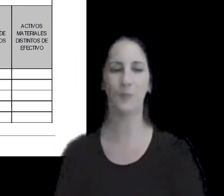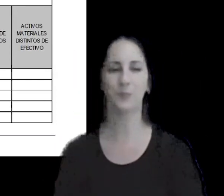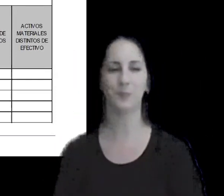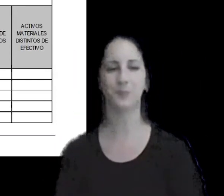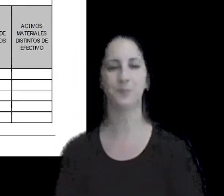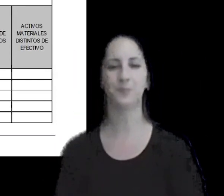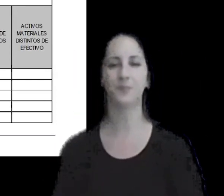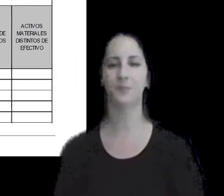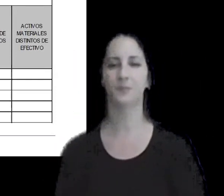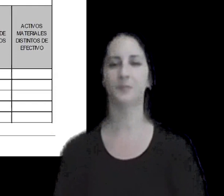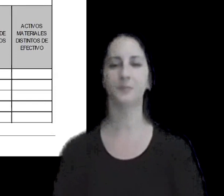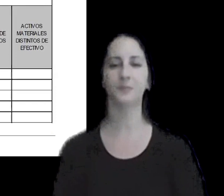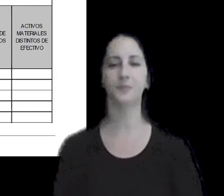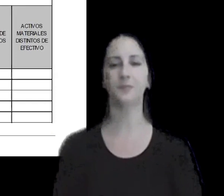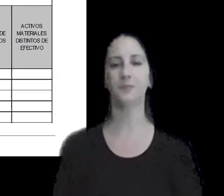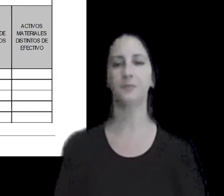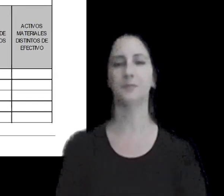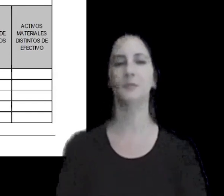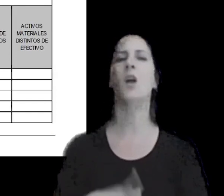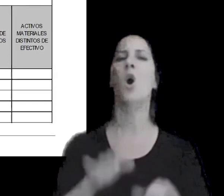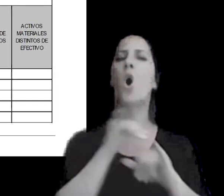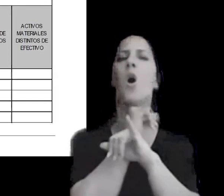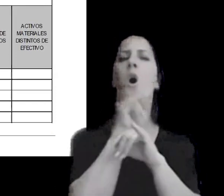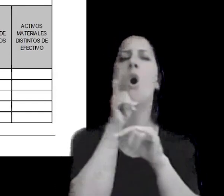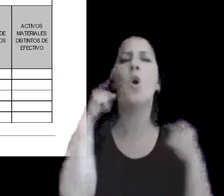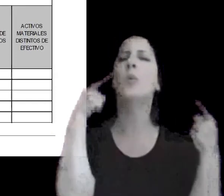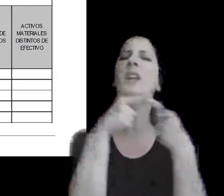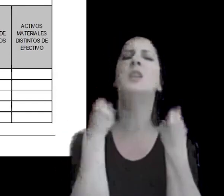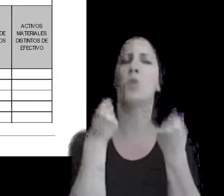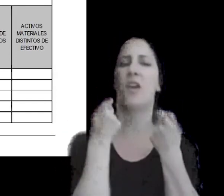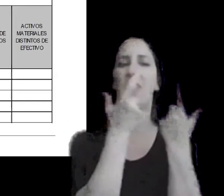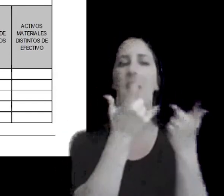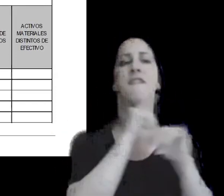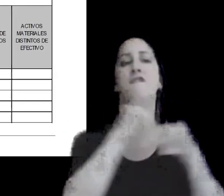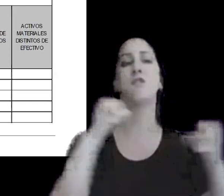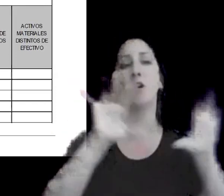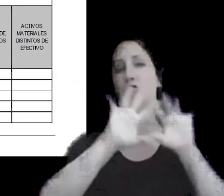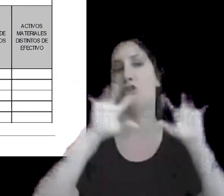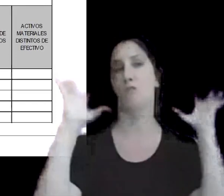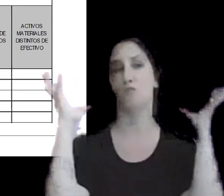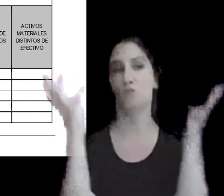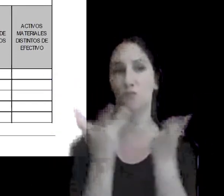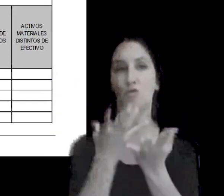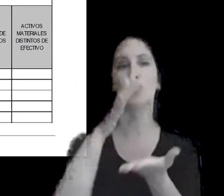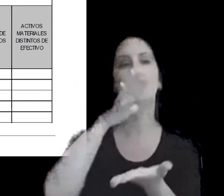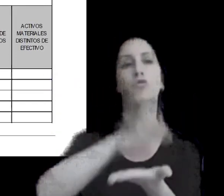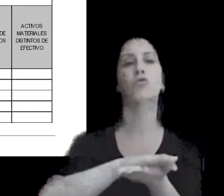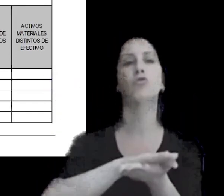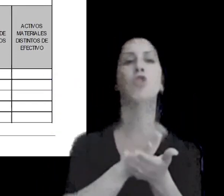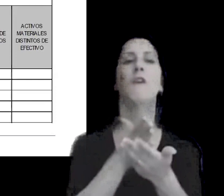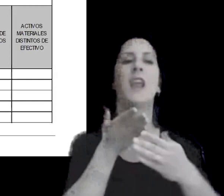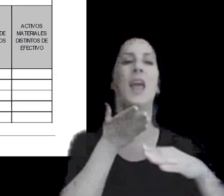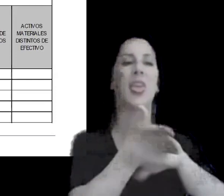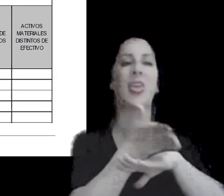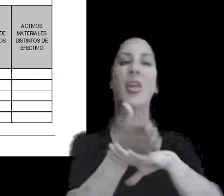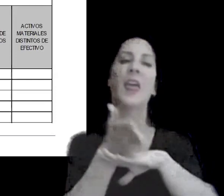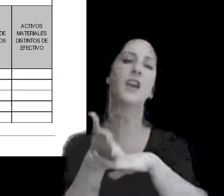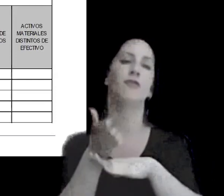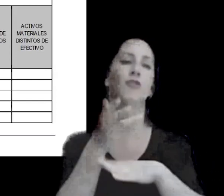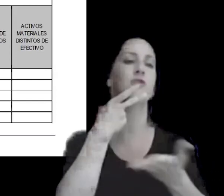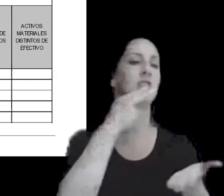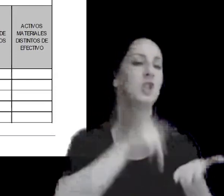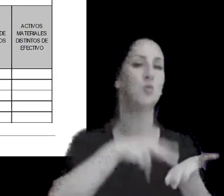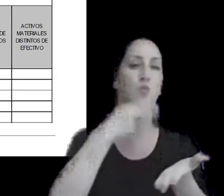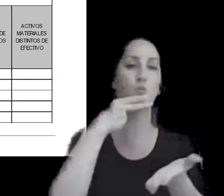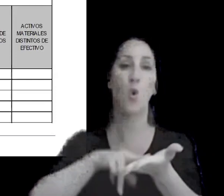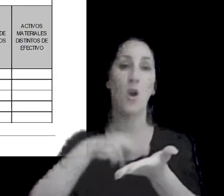que tiene como objeto brindar información global relacionada a la asignación de los ingresos e impuestos que